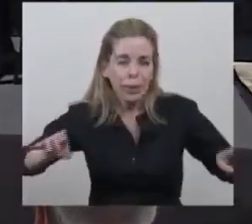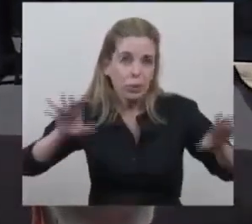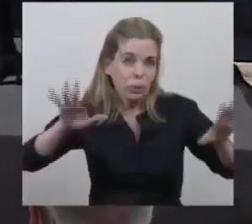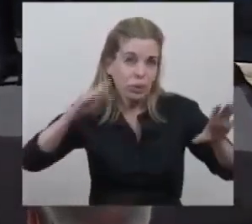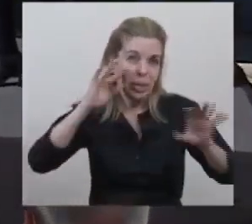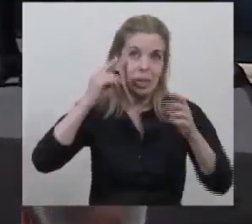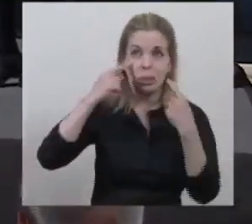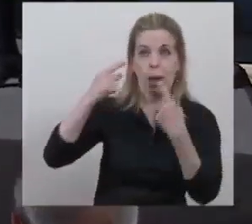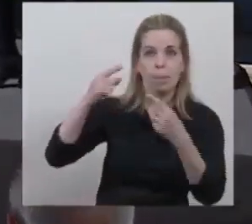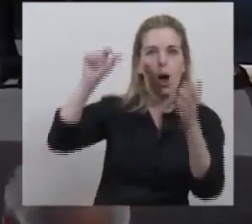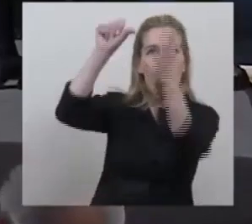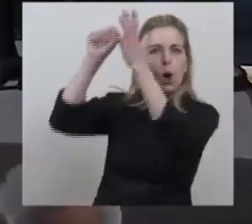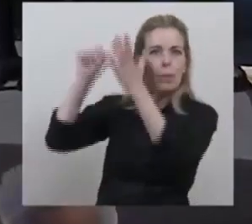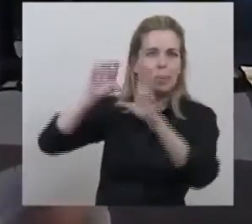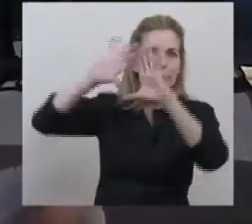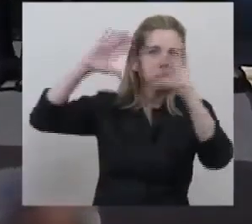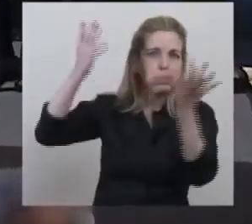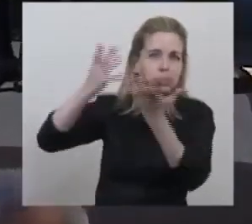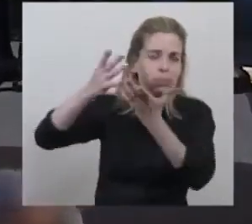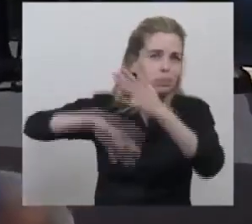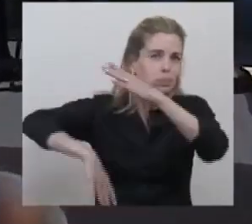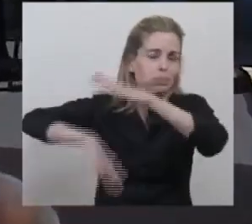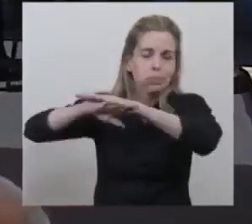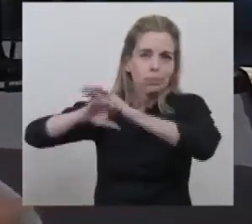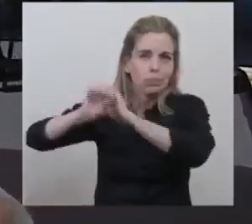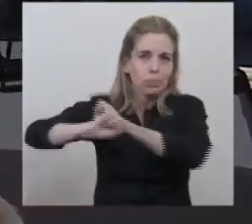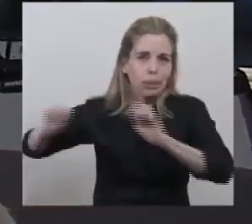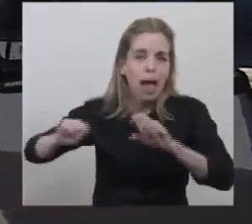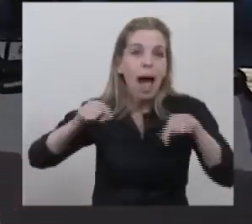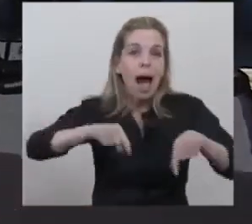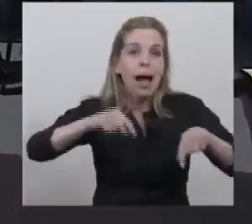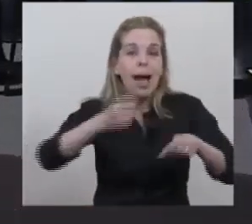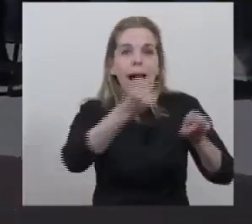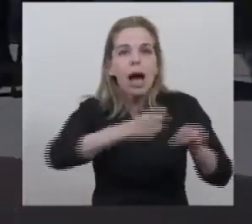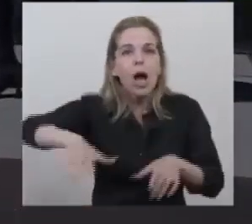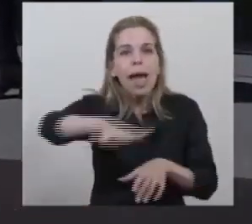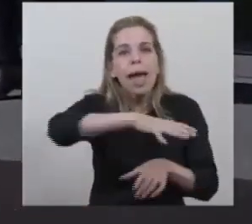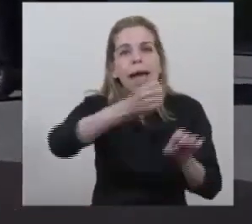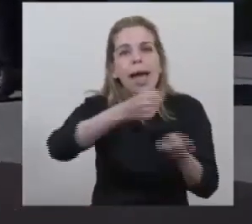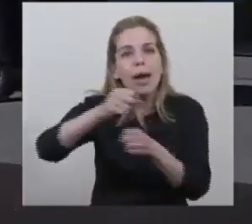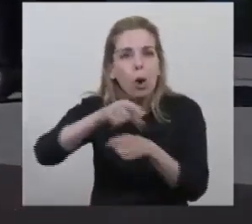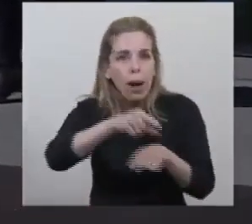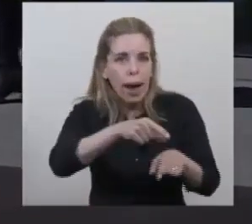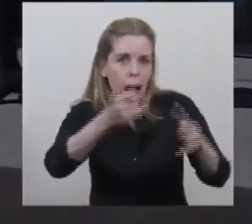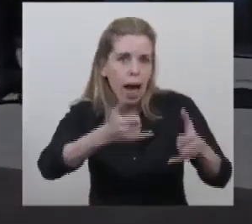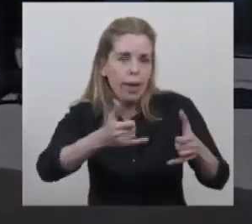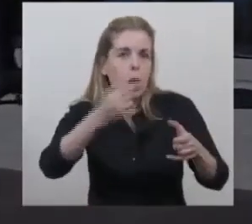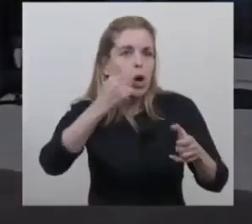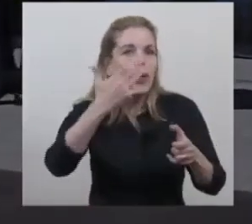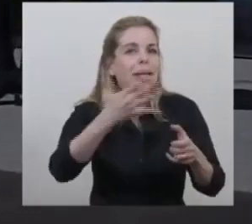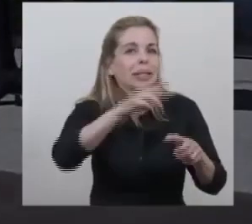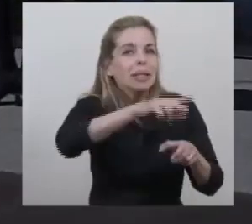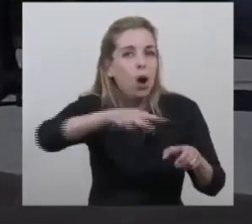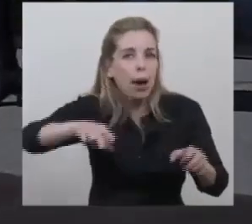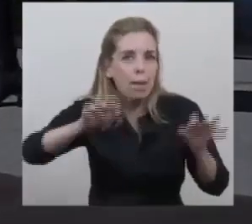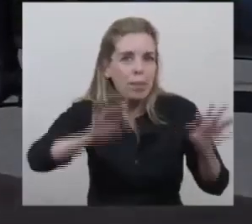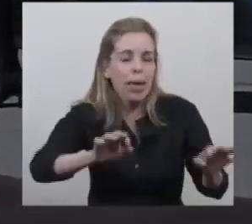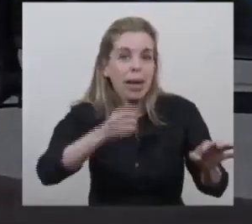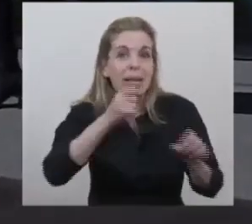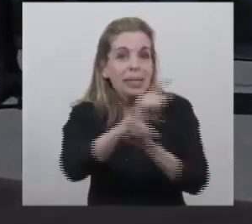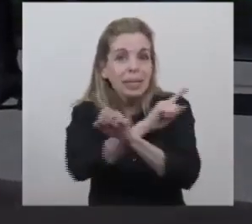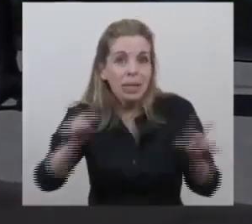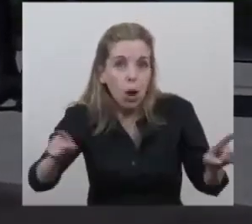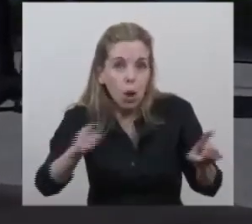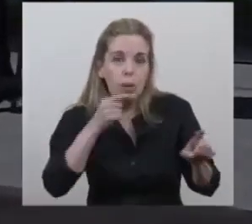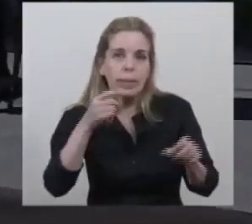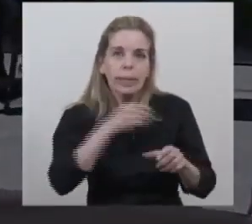mundo dar abasto. Y acá en Escobar, sin estas 95 camas, probablemente tendríamos que estar lamentando